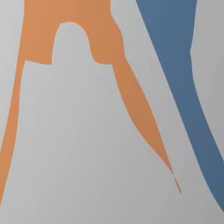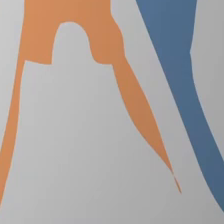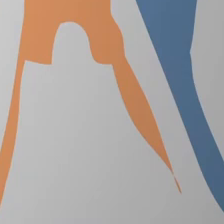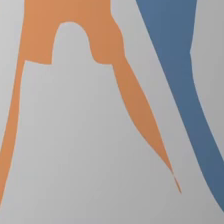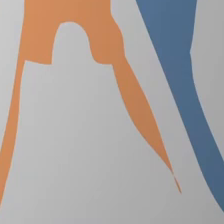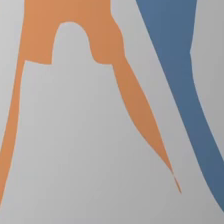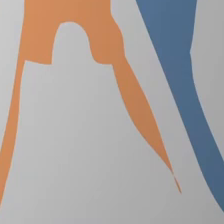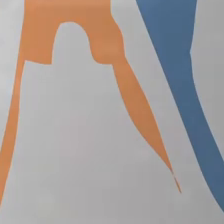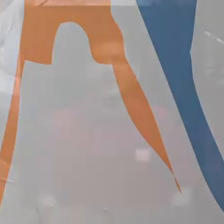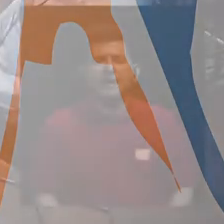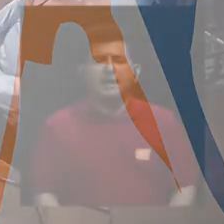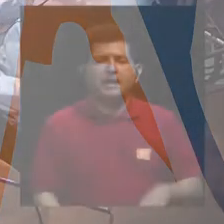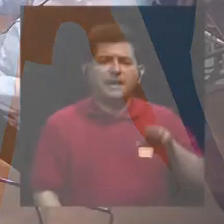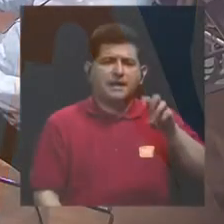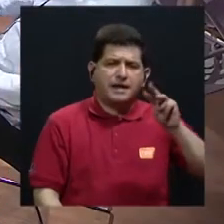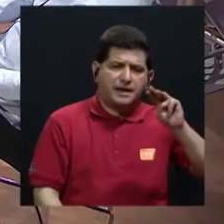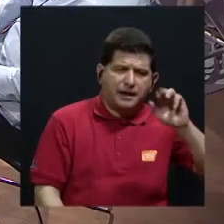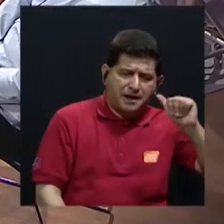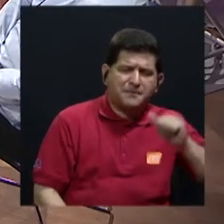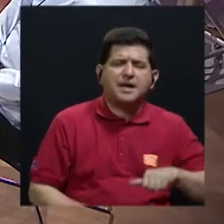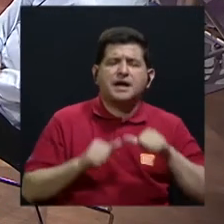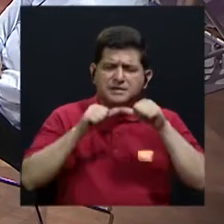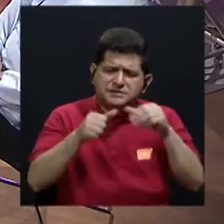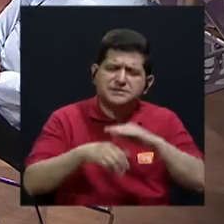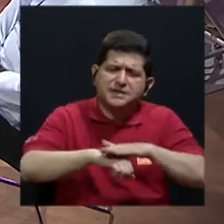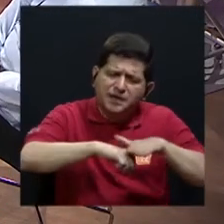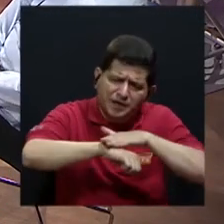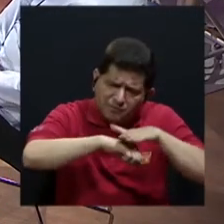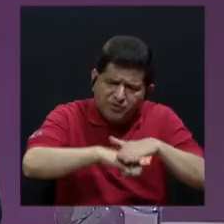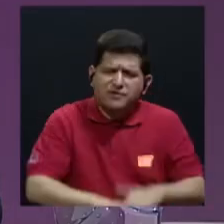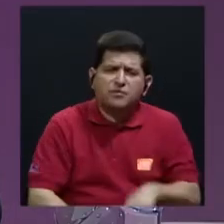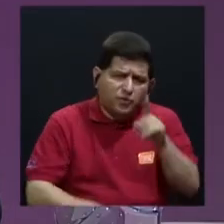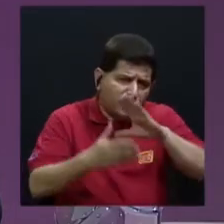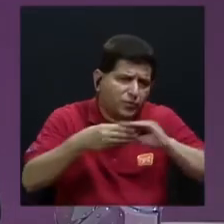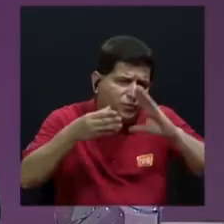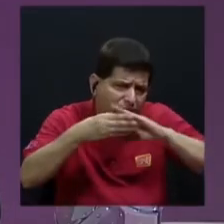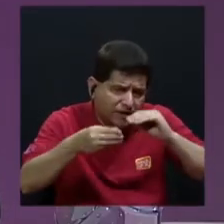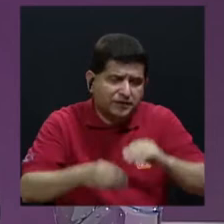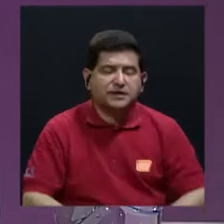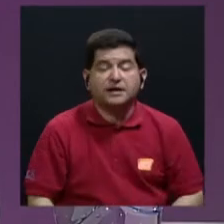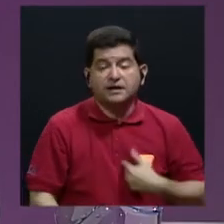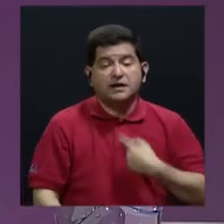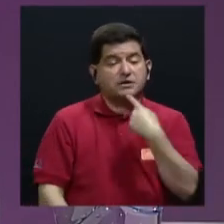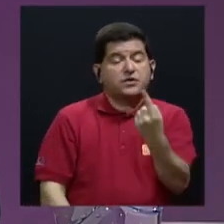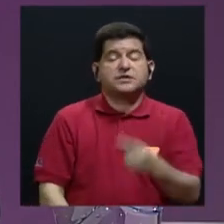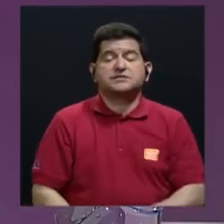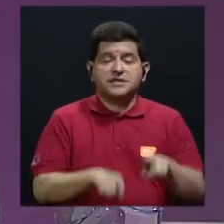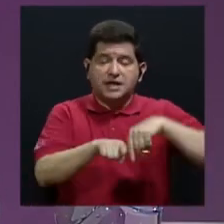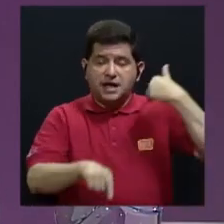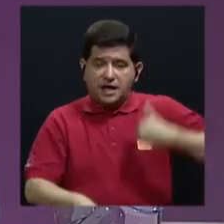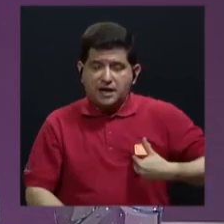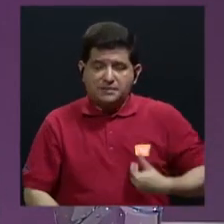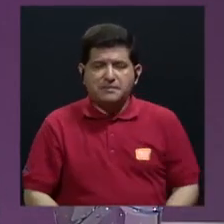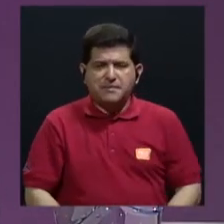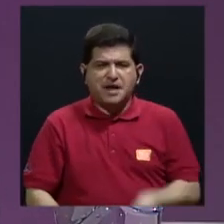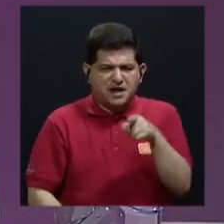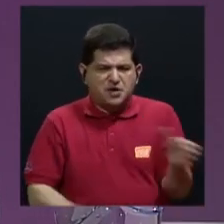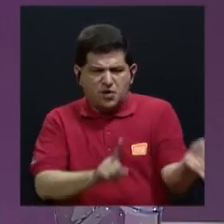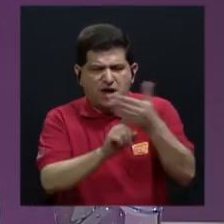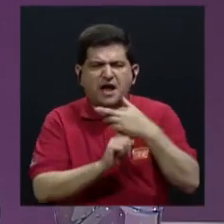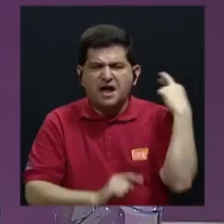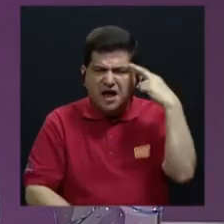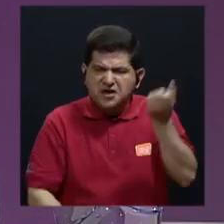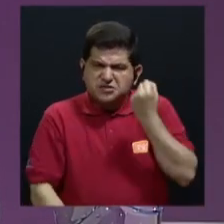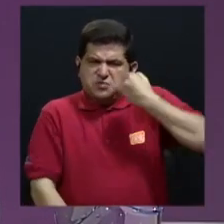¿Puedes continuar, Emma, por favor? Entonces nos decías... les decía que mi hermano fue secuestrado en venganza porque